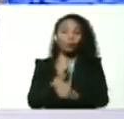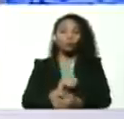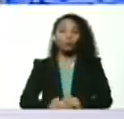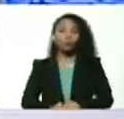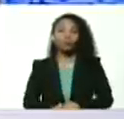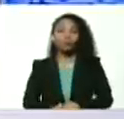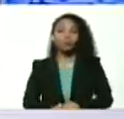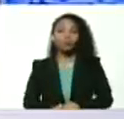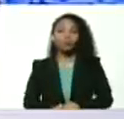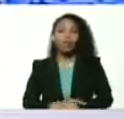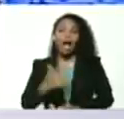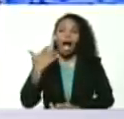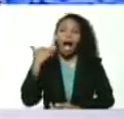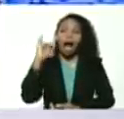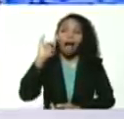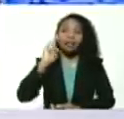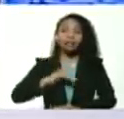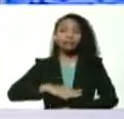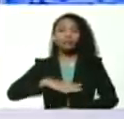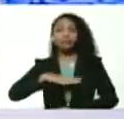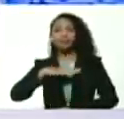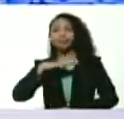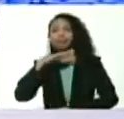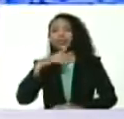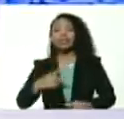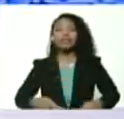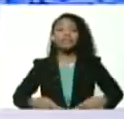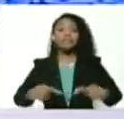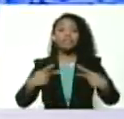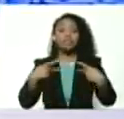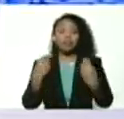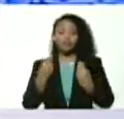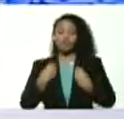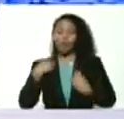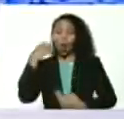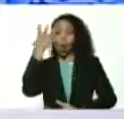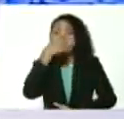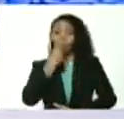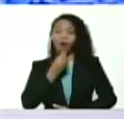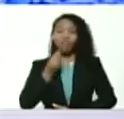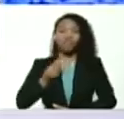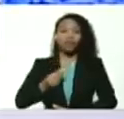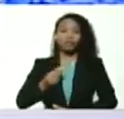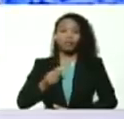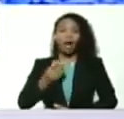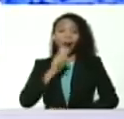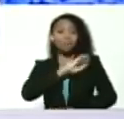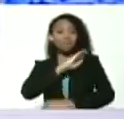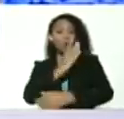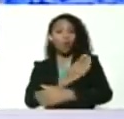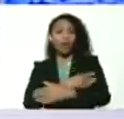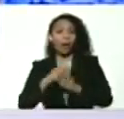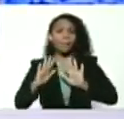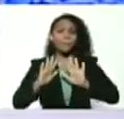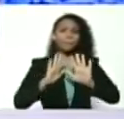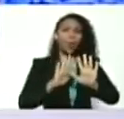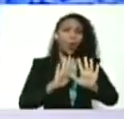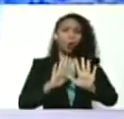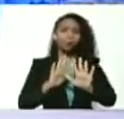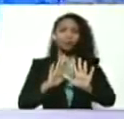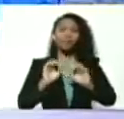tenemos la vitalidad la juventud el poder el empuje la